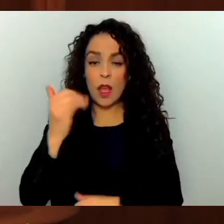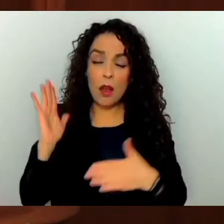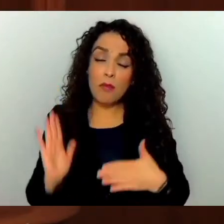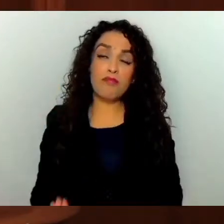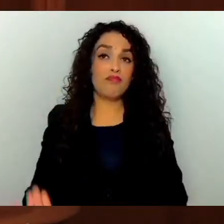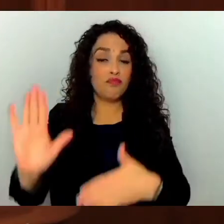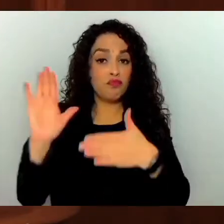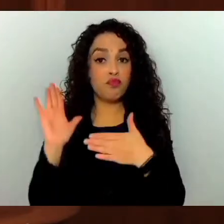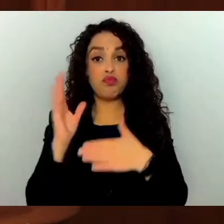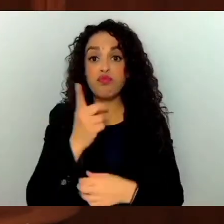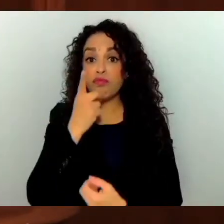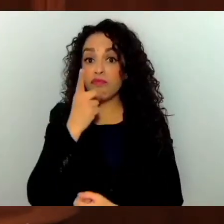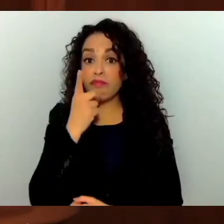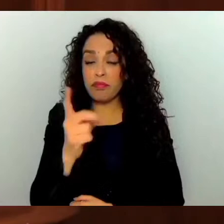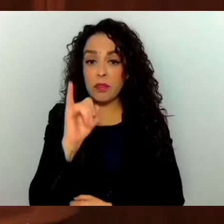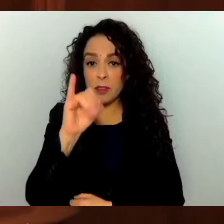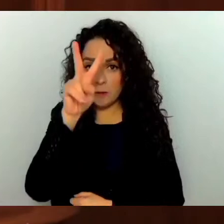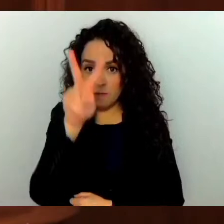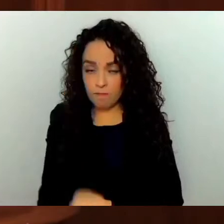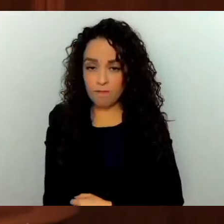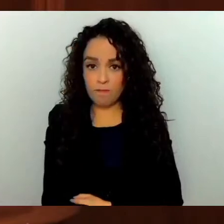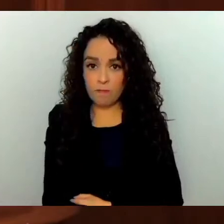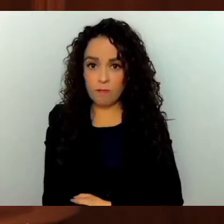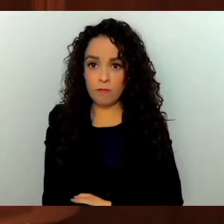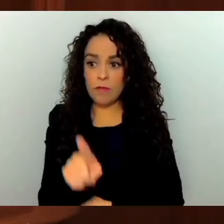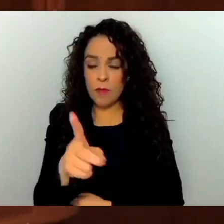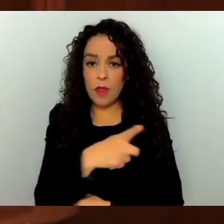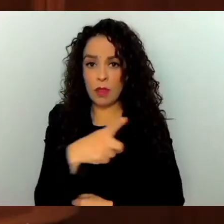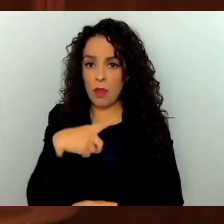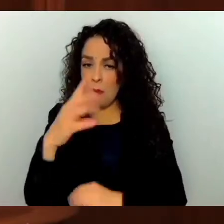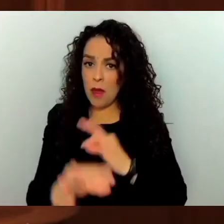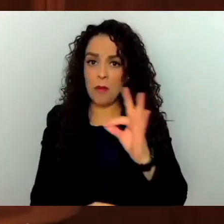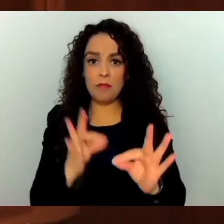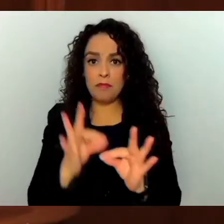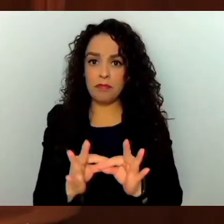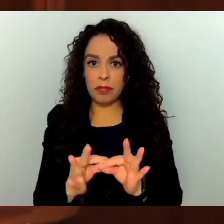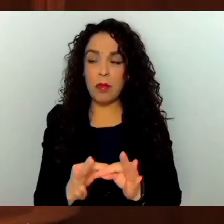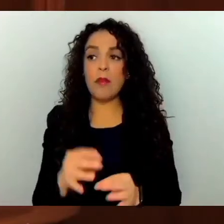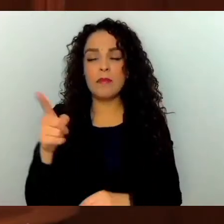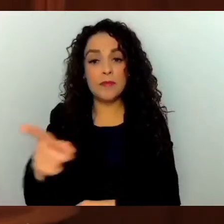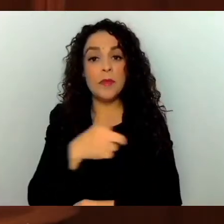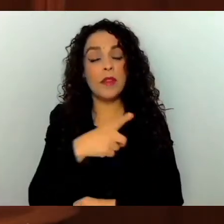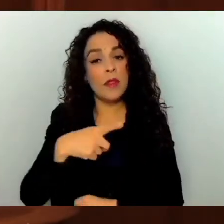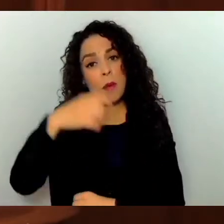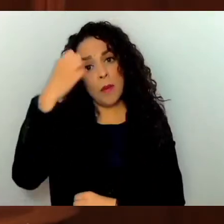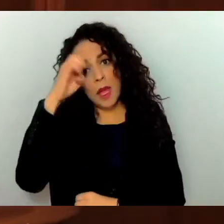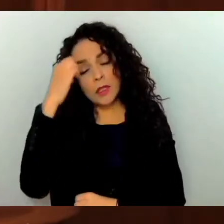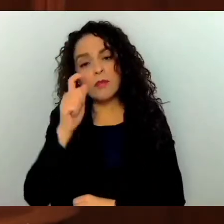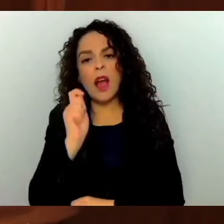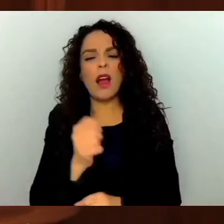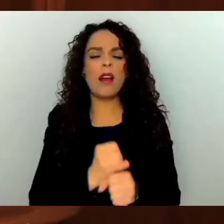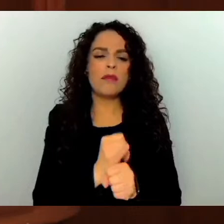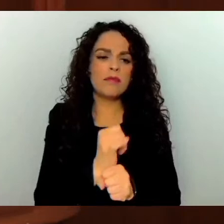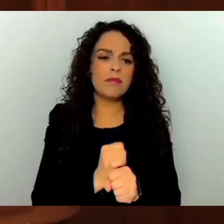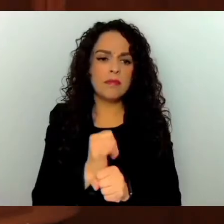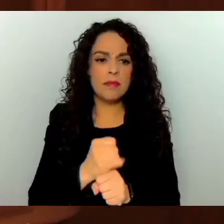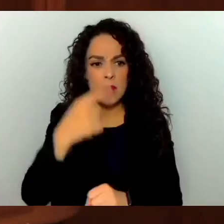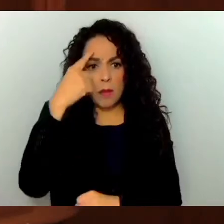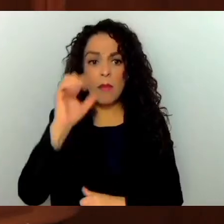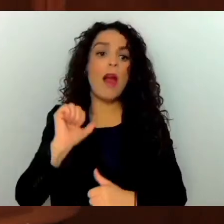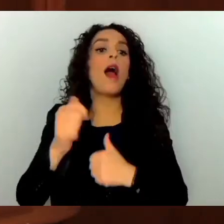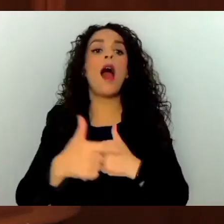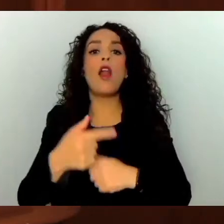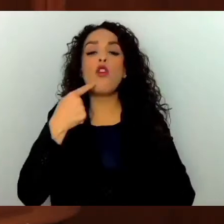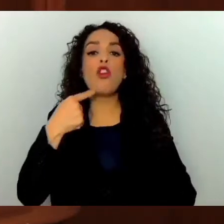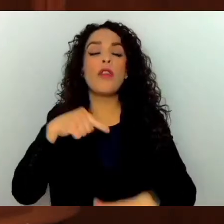el interesado cumpla con los mismos y tener experiencia en la investigación y persecución de los delitos, así como en la